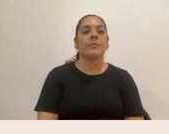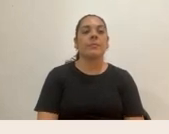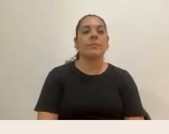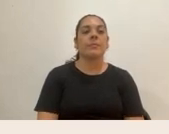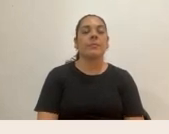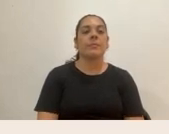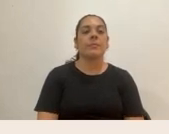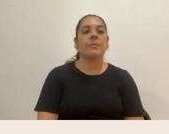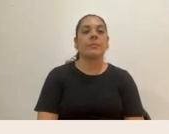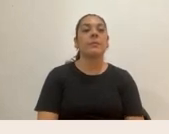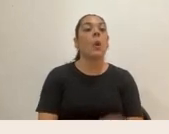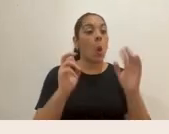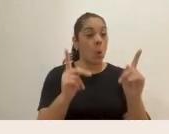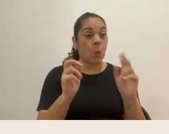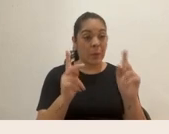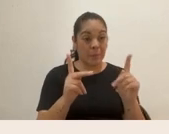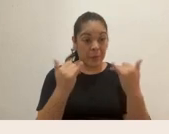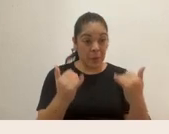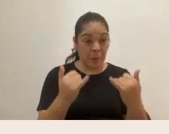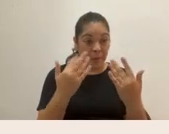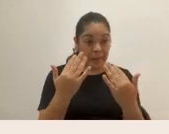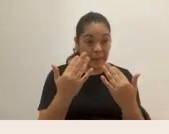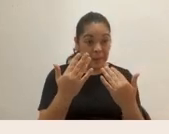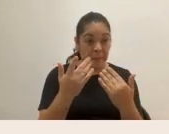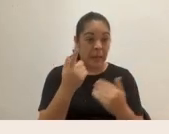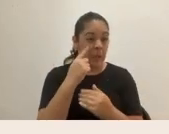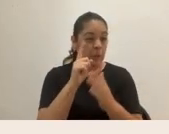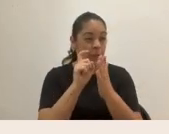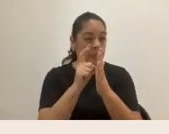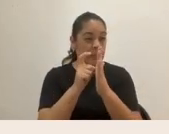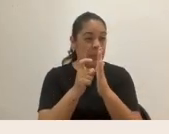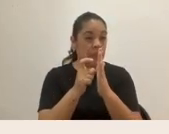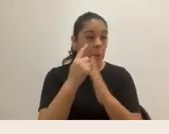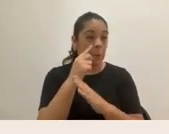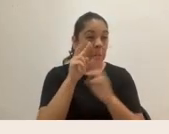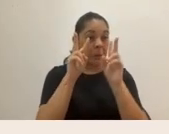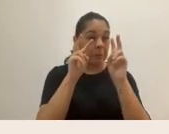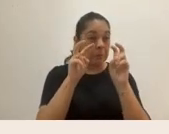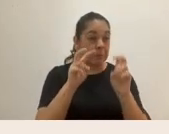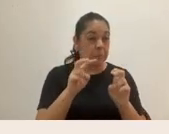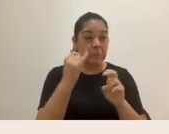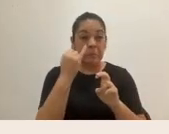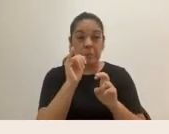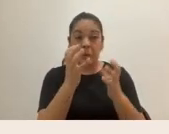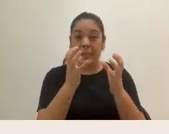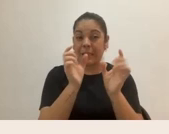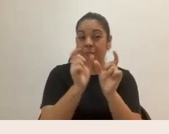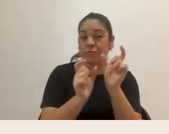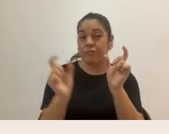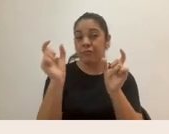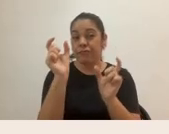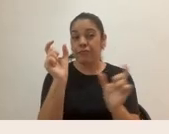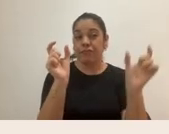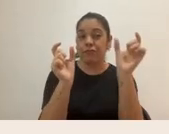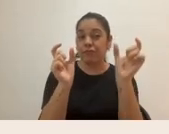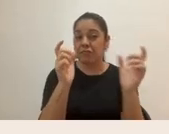Ok, vamos a dar unos segundos para que revisen si quisieran ordenar algo, acomodar algo de esas